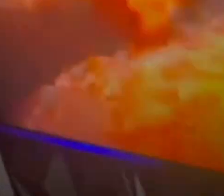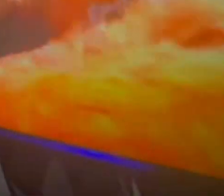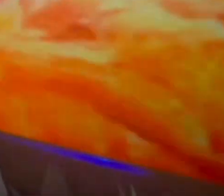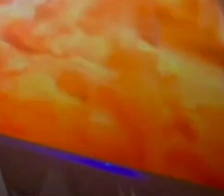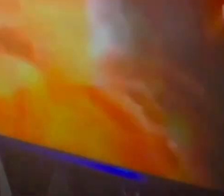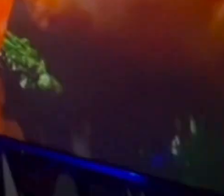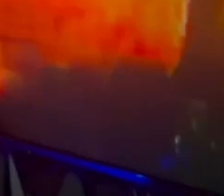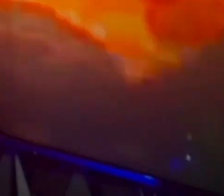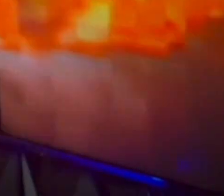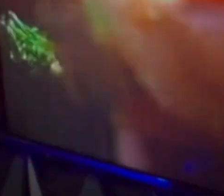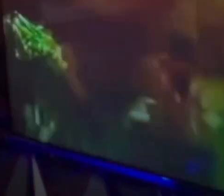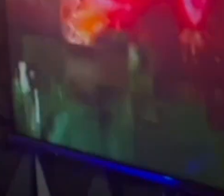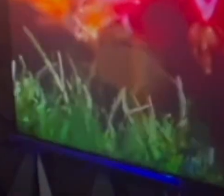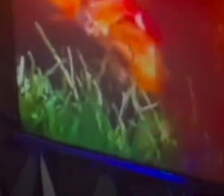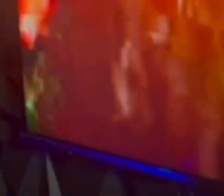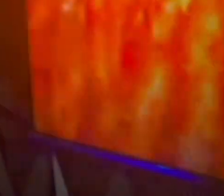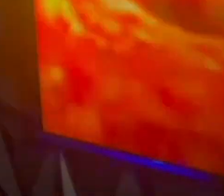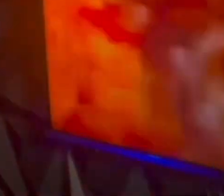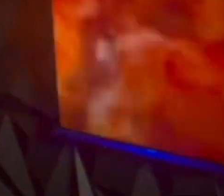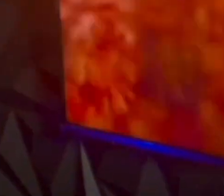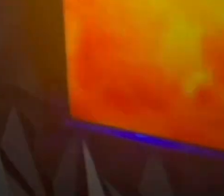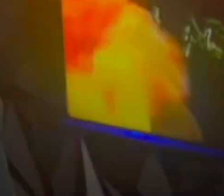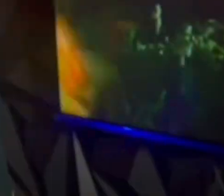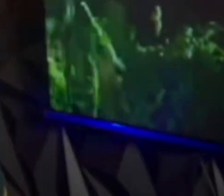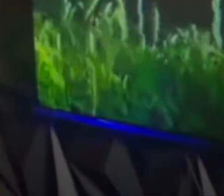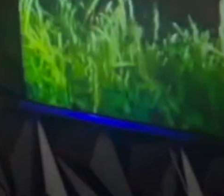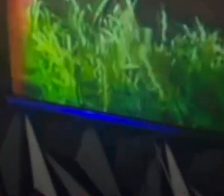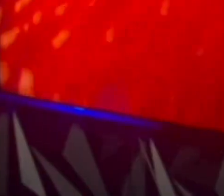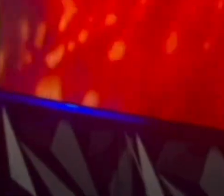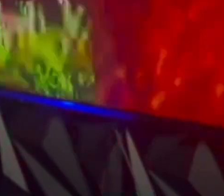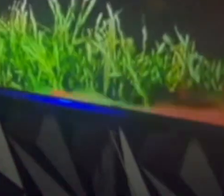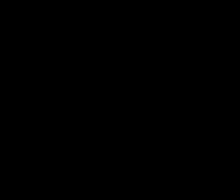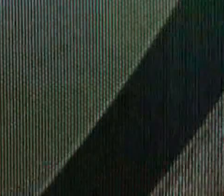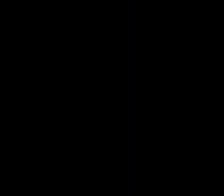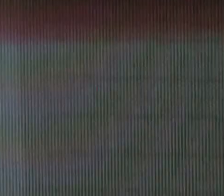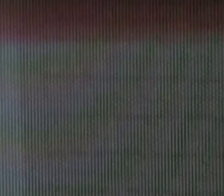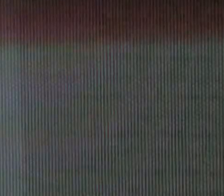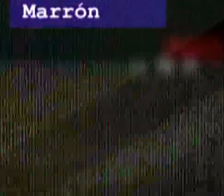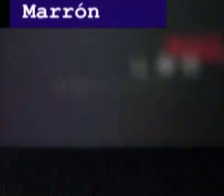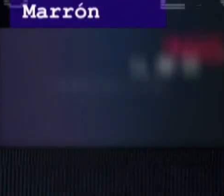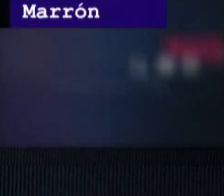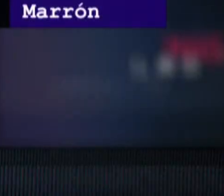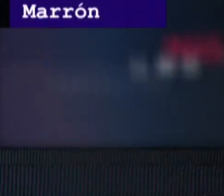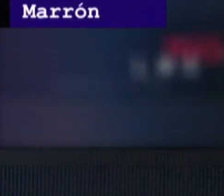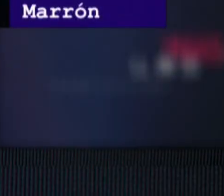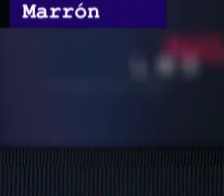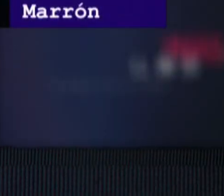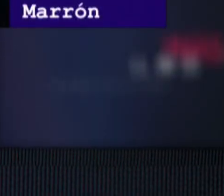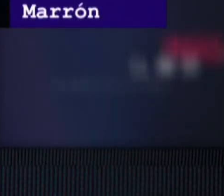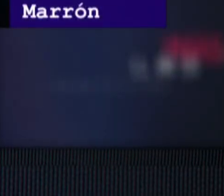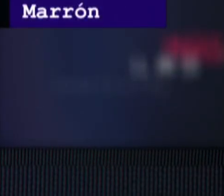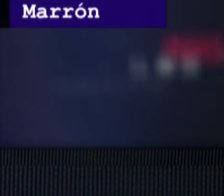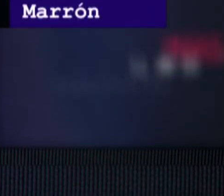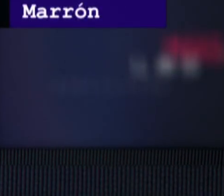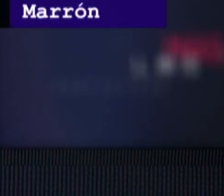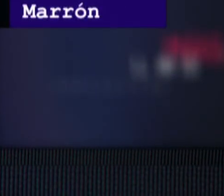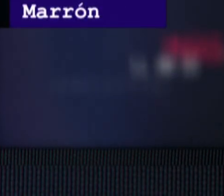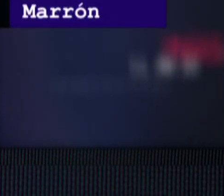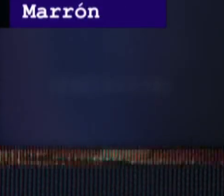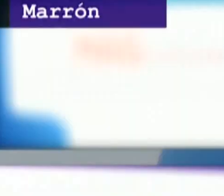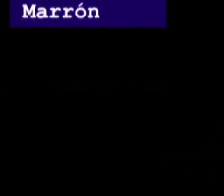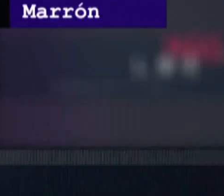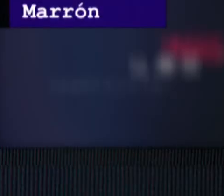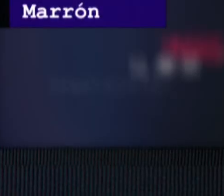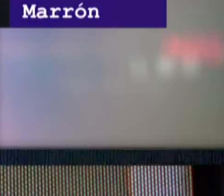con un animal. En este caso, la gallina. Walter. Tú estás mal. Las gallinas no son para eso.